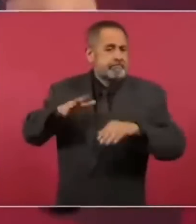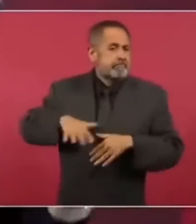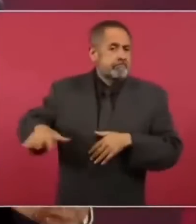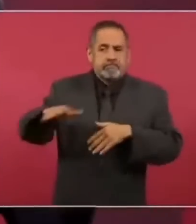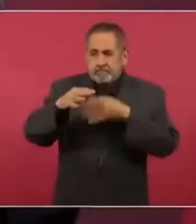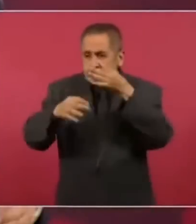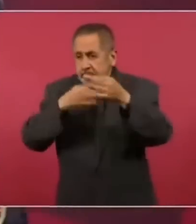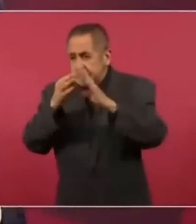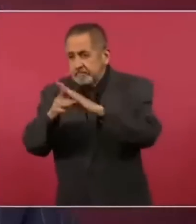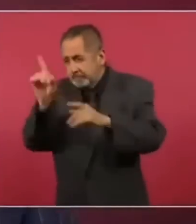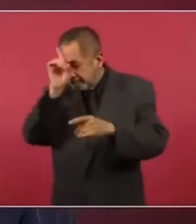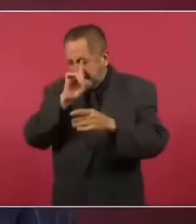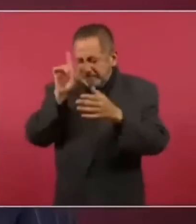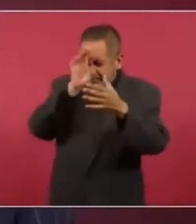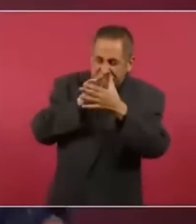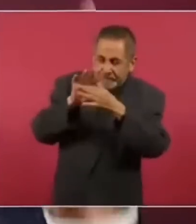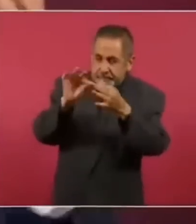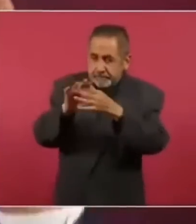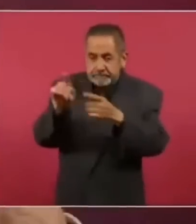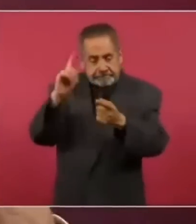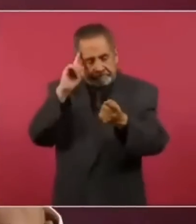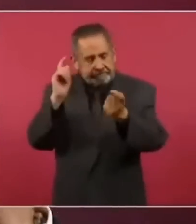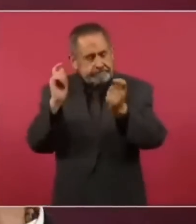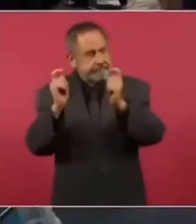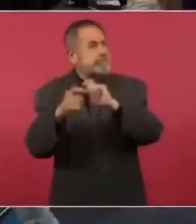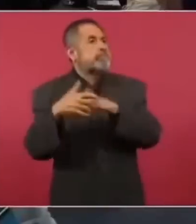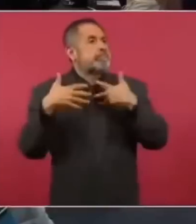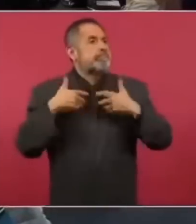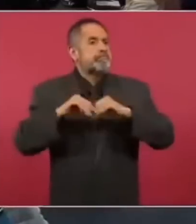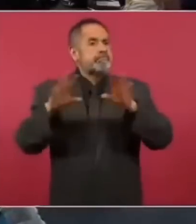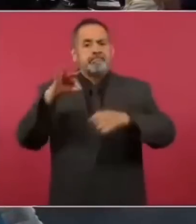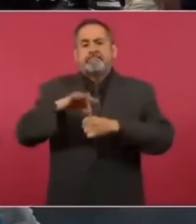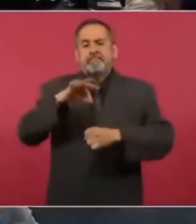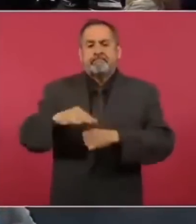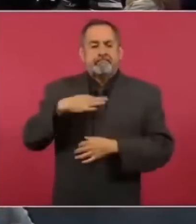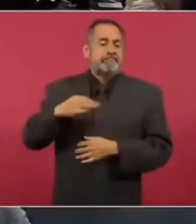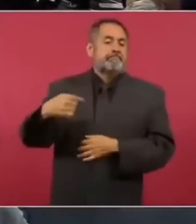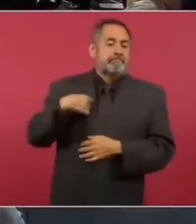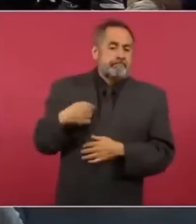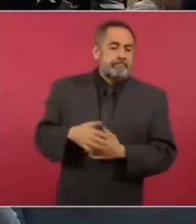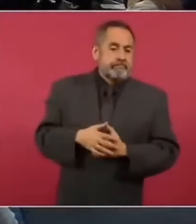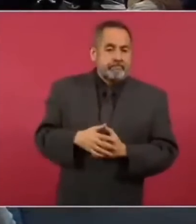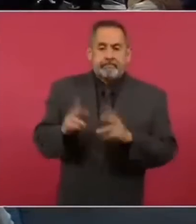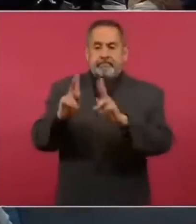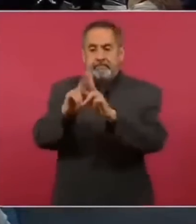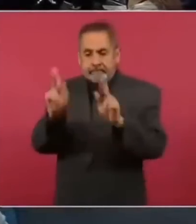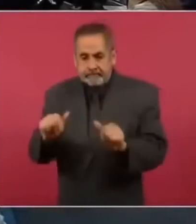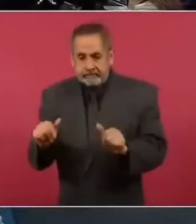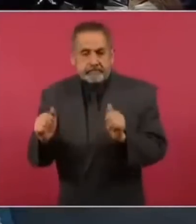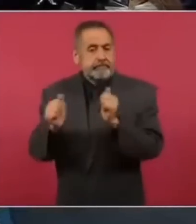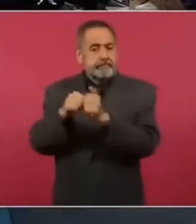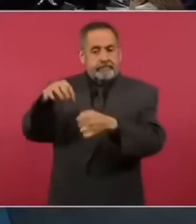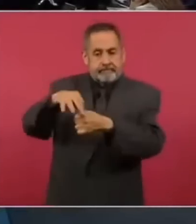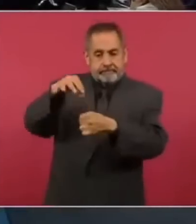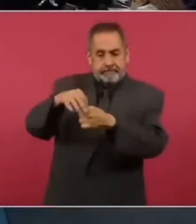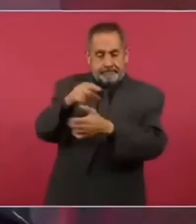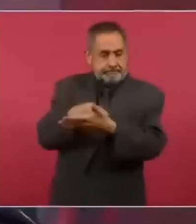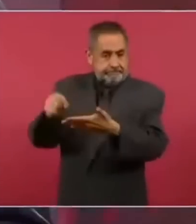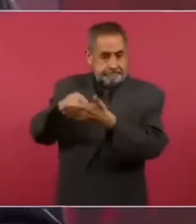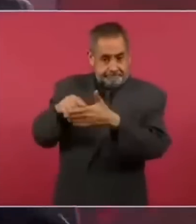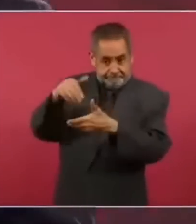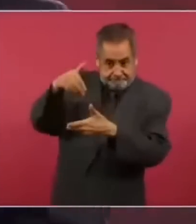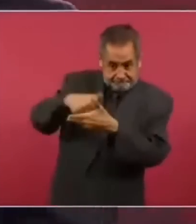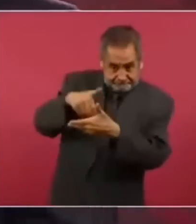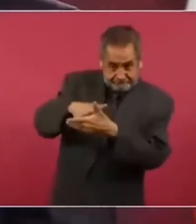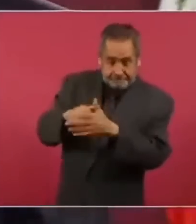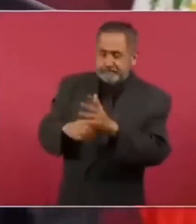así se logró la transformación entonces la vía pacífica la vía electoral tiene que